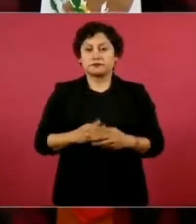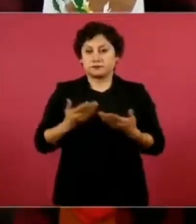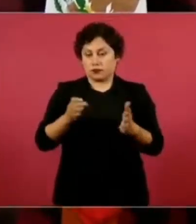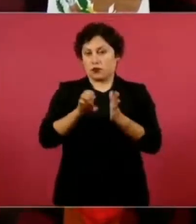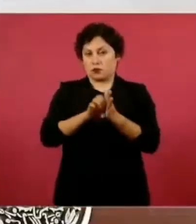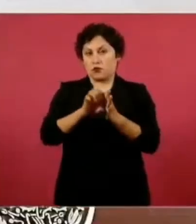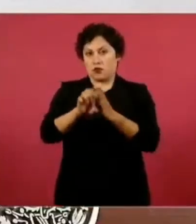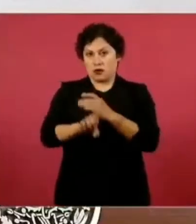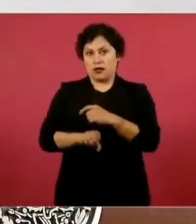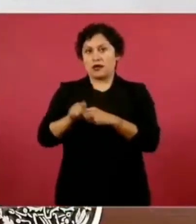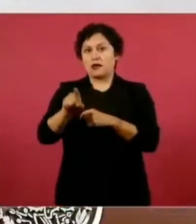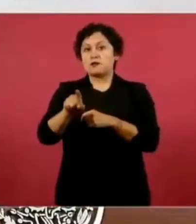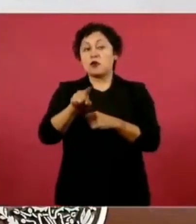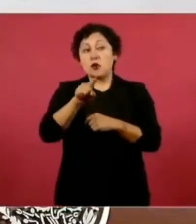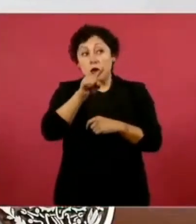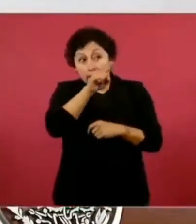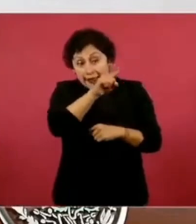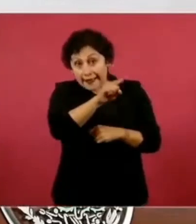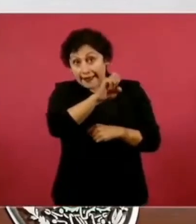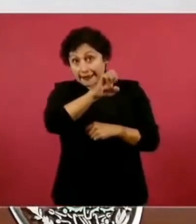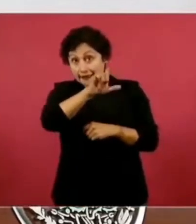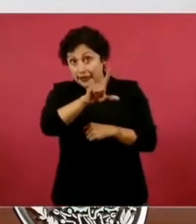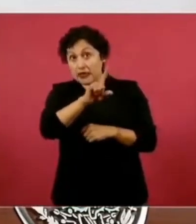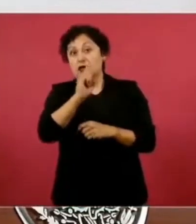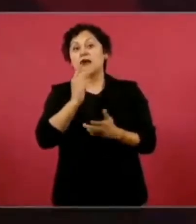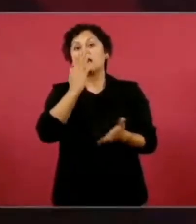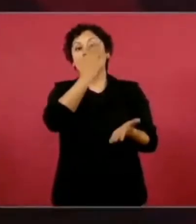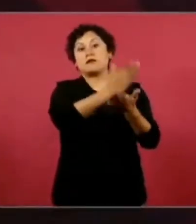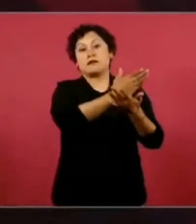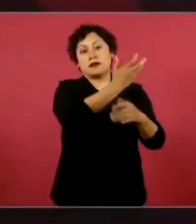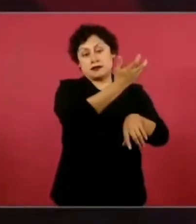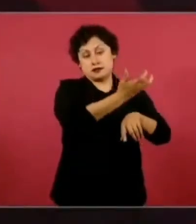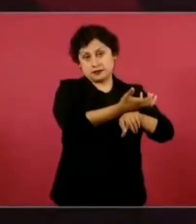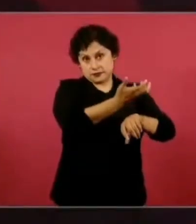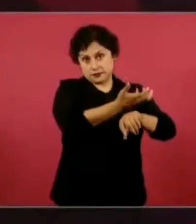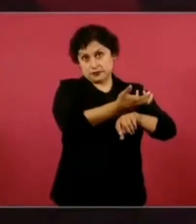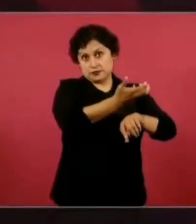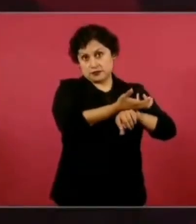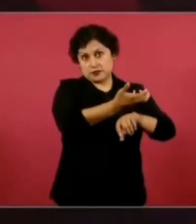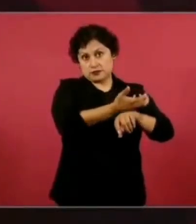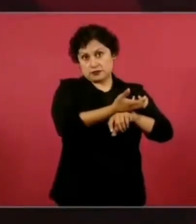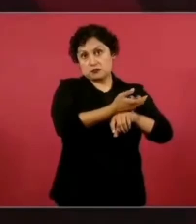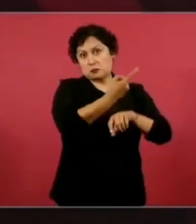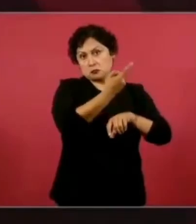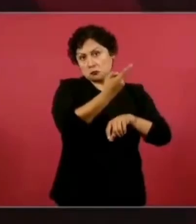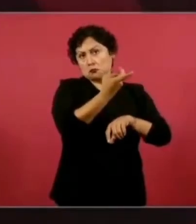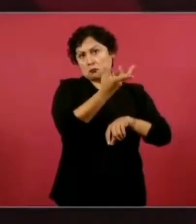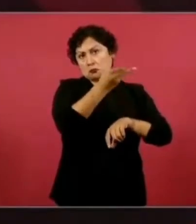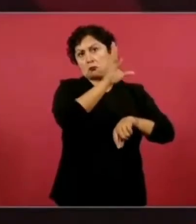solicita permiso para